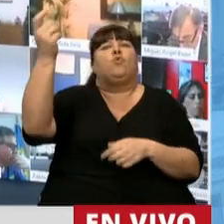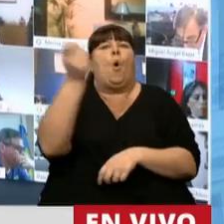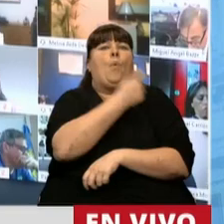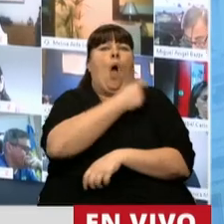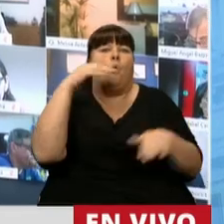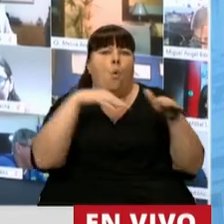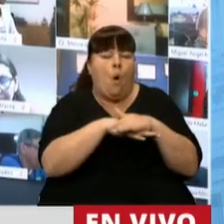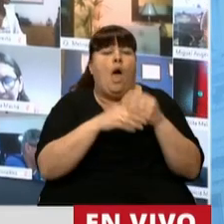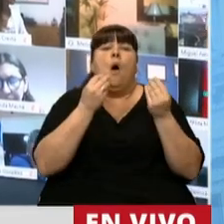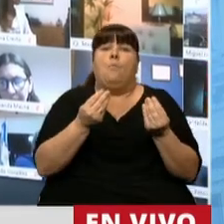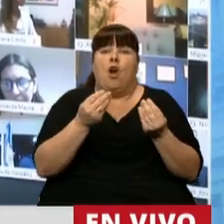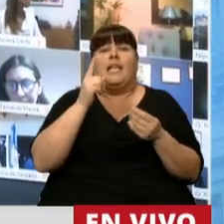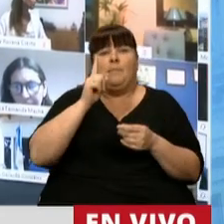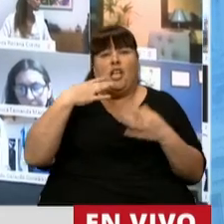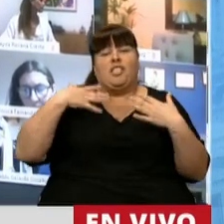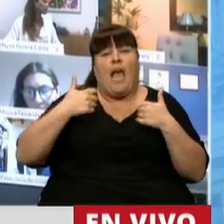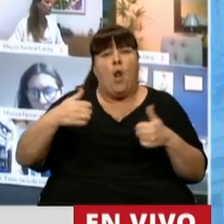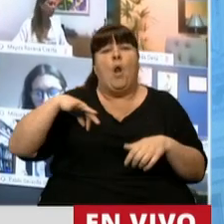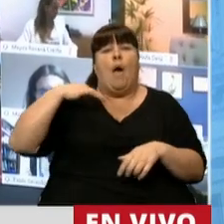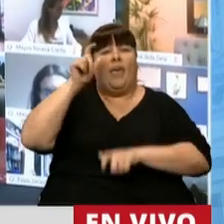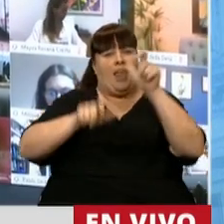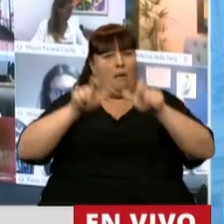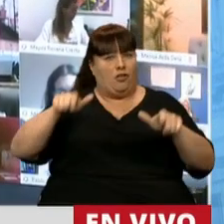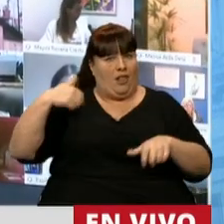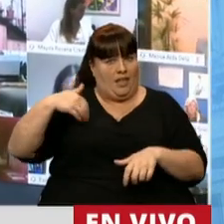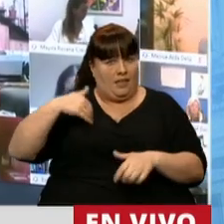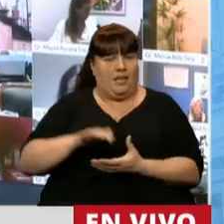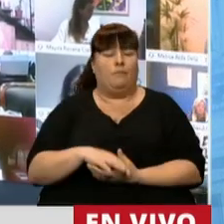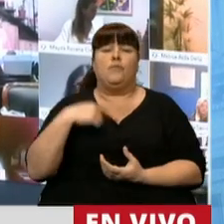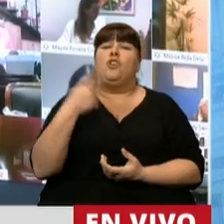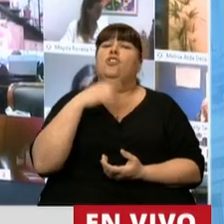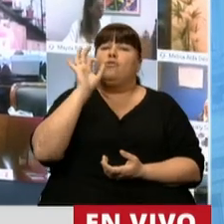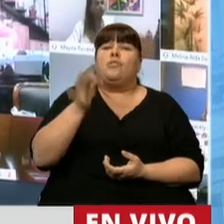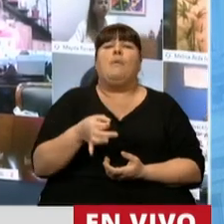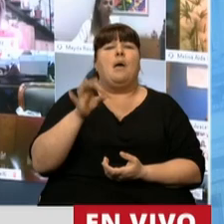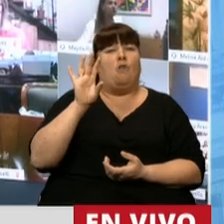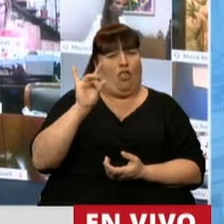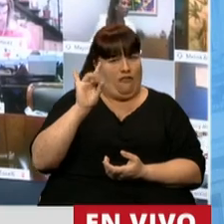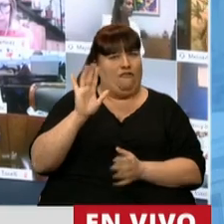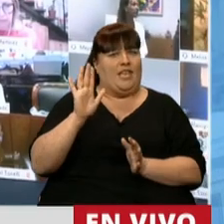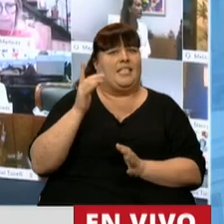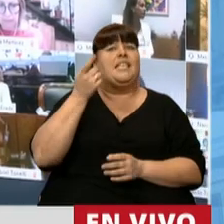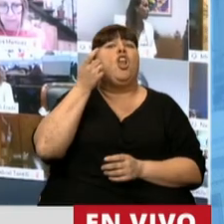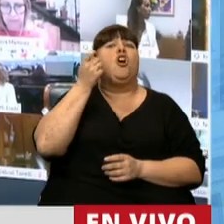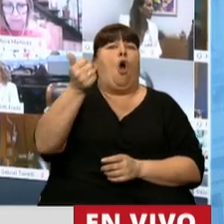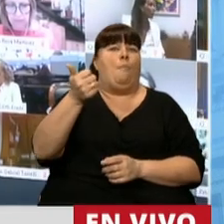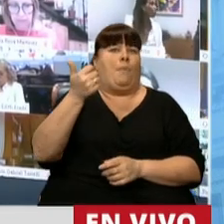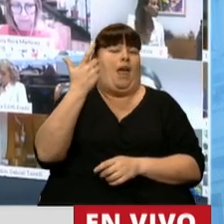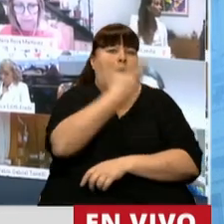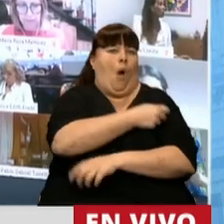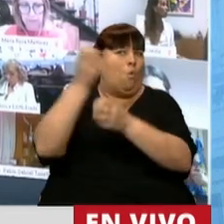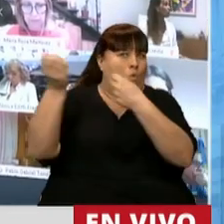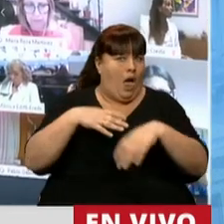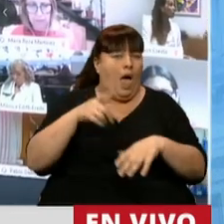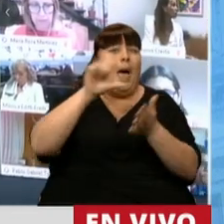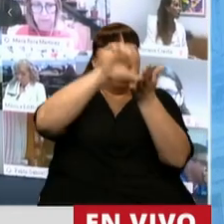vacunas porque está en juego la vida y la salud de nuestra gente. Sabemos que no va a ser fácil conseguir la ansiada vacuna.